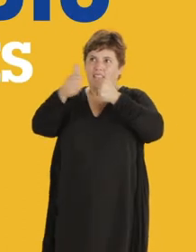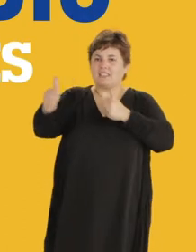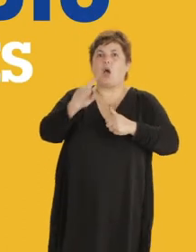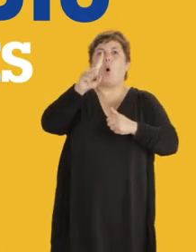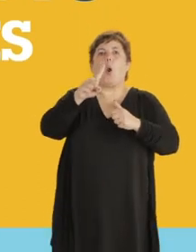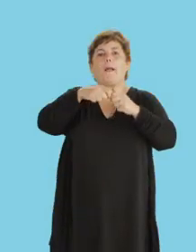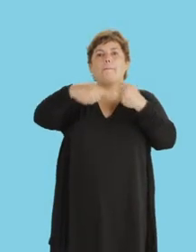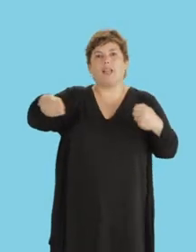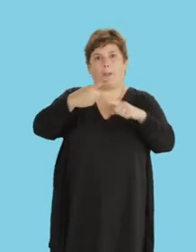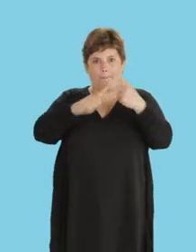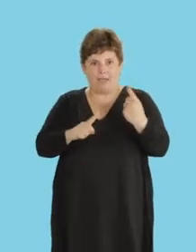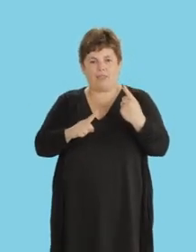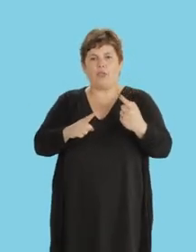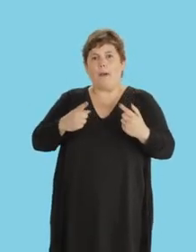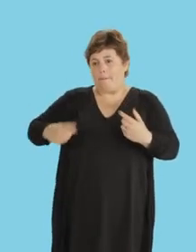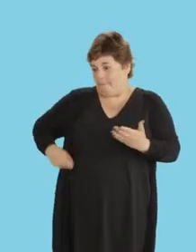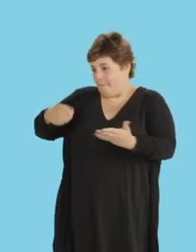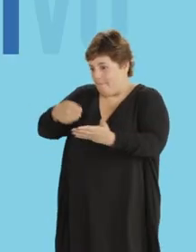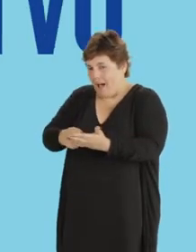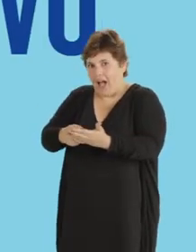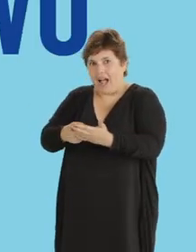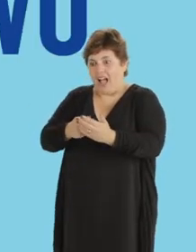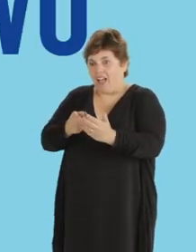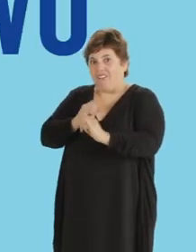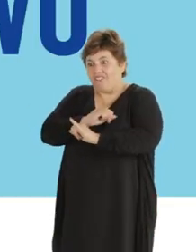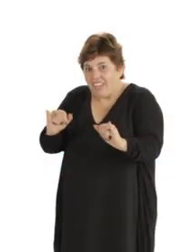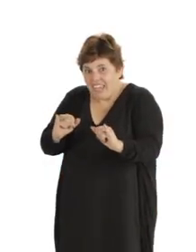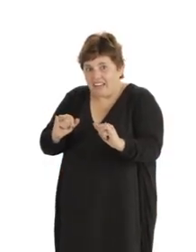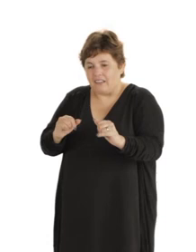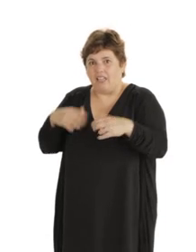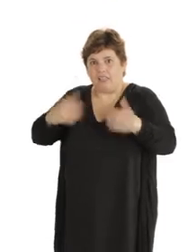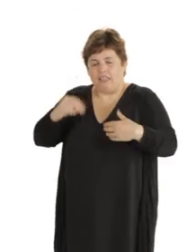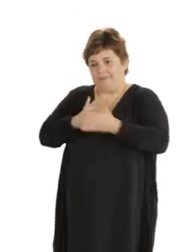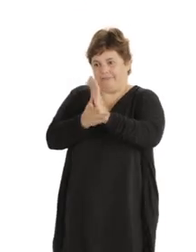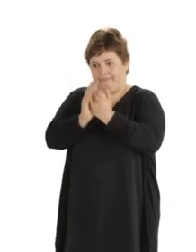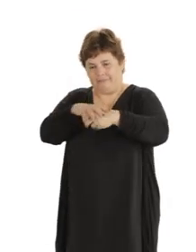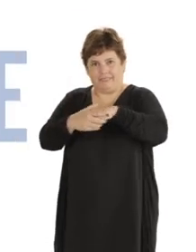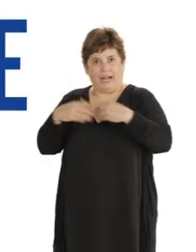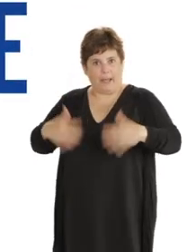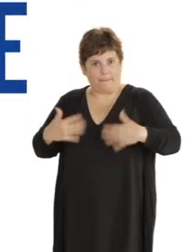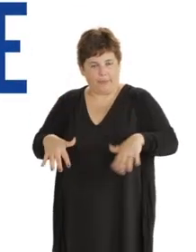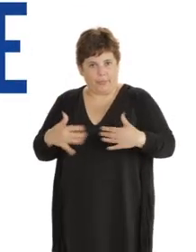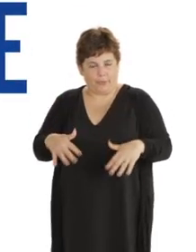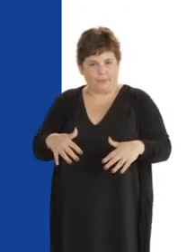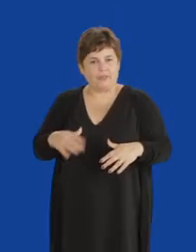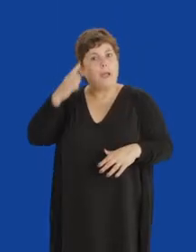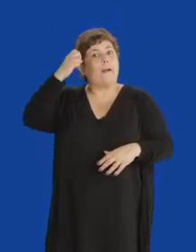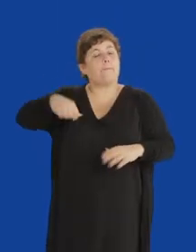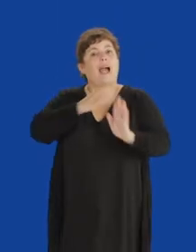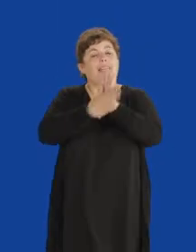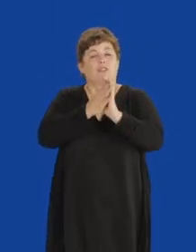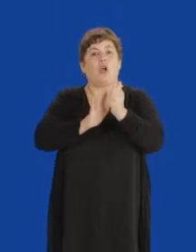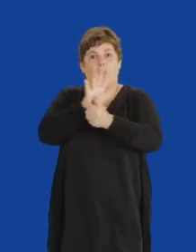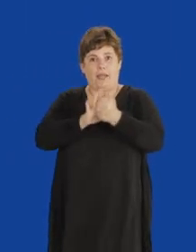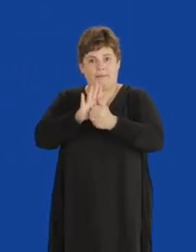segura de la gente. Intentá no pagar con dinero en efectivo. Y en caso de hacerlo, desinfectá tus manos inmediatamente. Plan